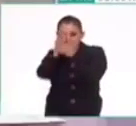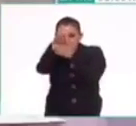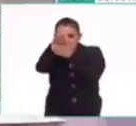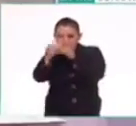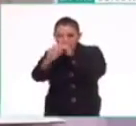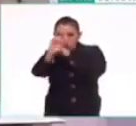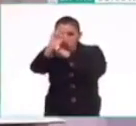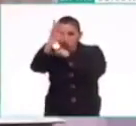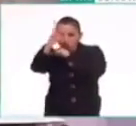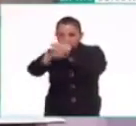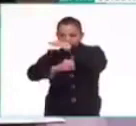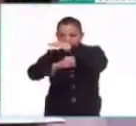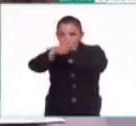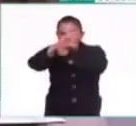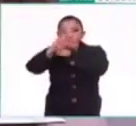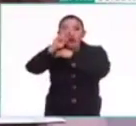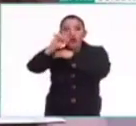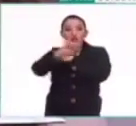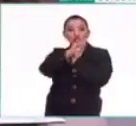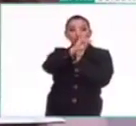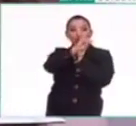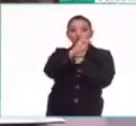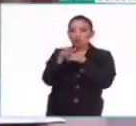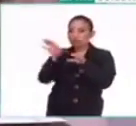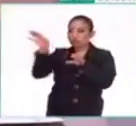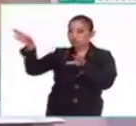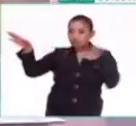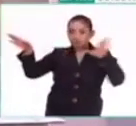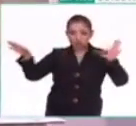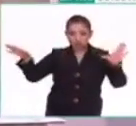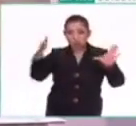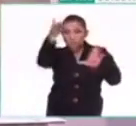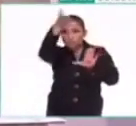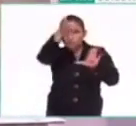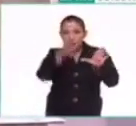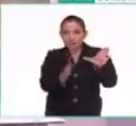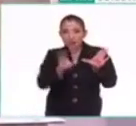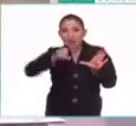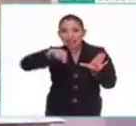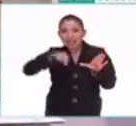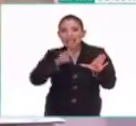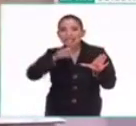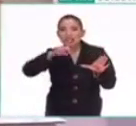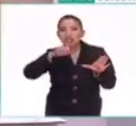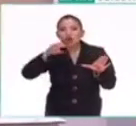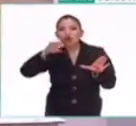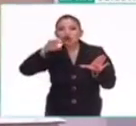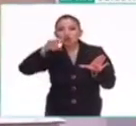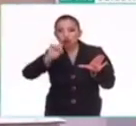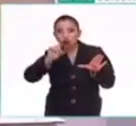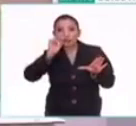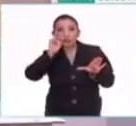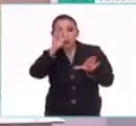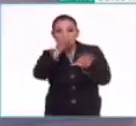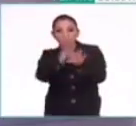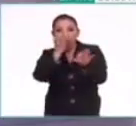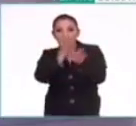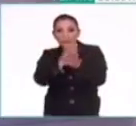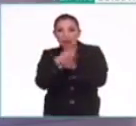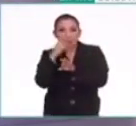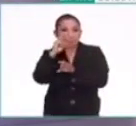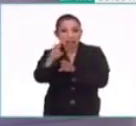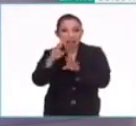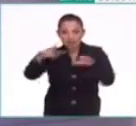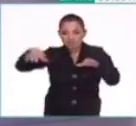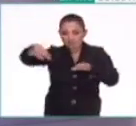donde sale el sol, porque los solsticios son los extremos, en medio va a ser el equinoccio y justamente lo que estamos viendo ahorita es la traza de